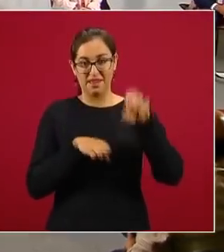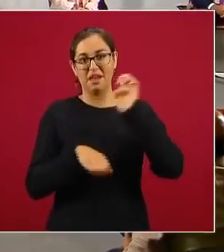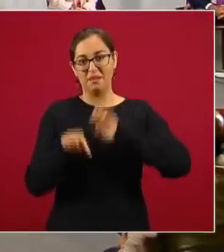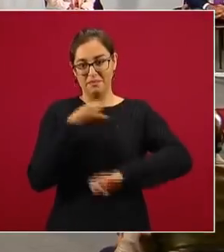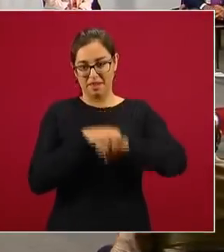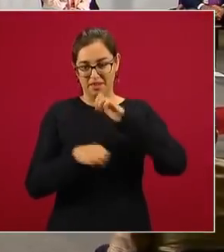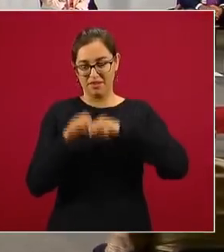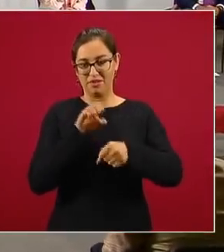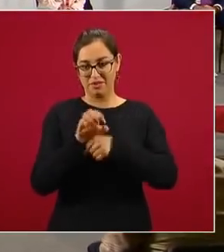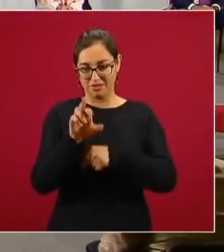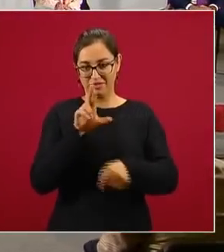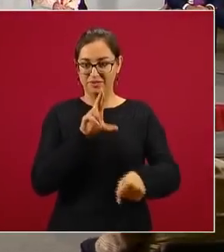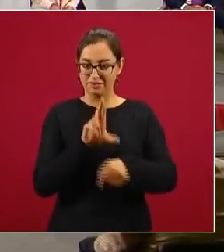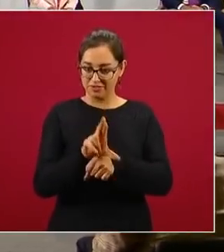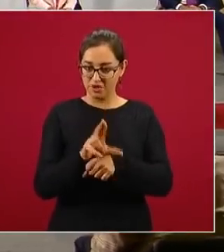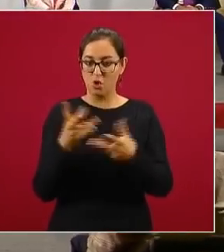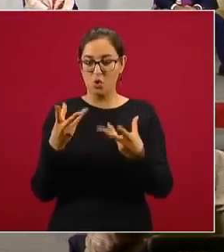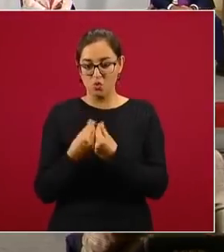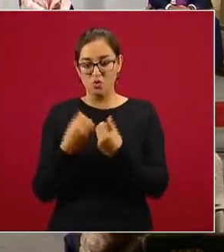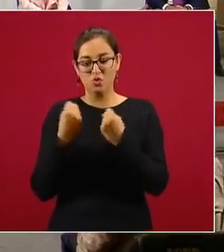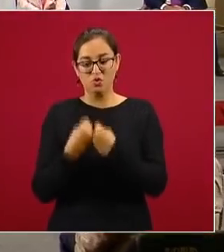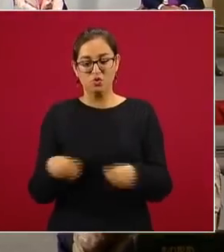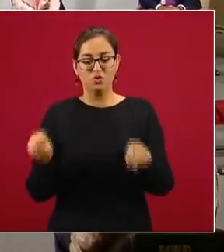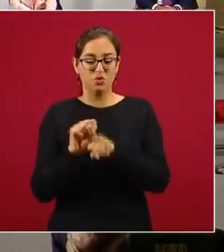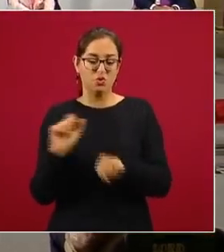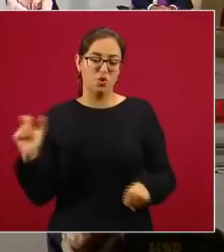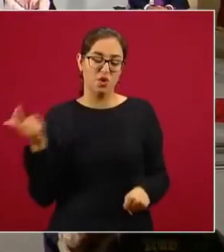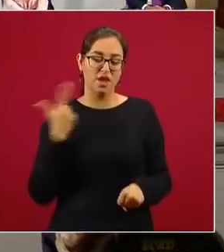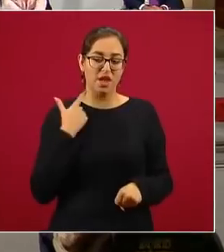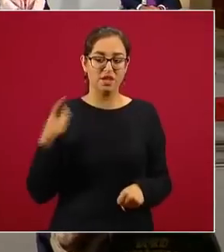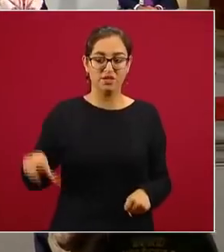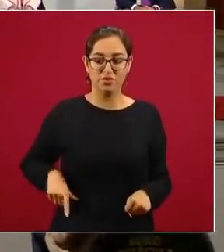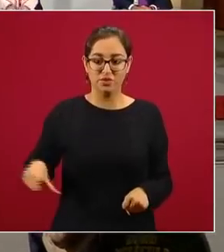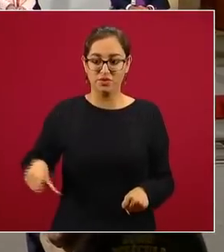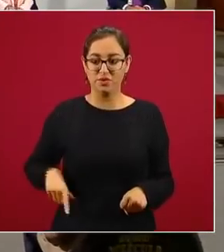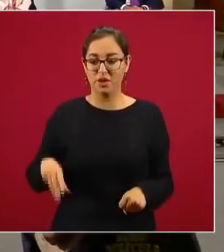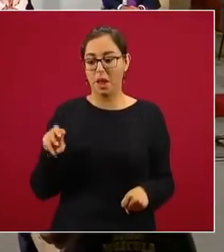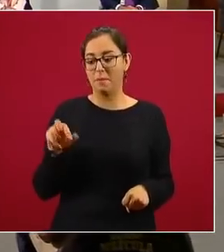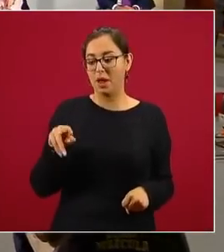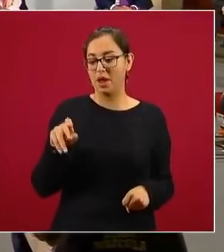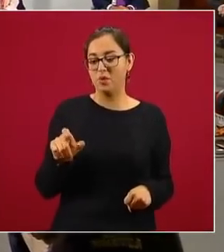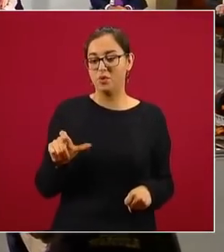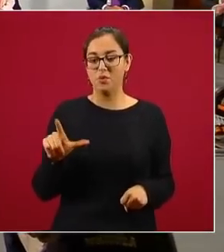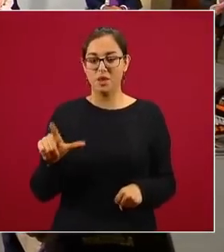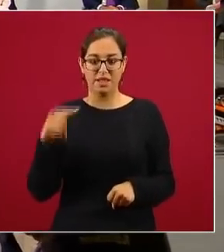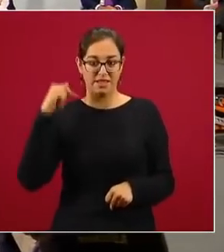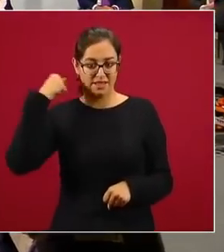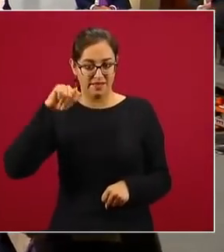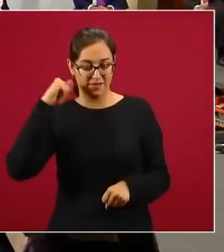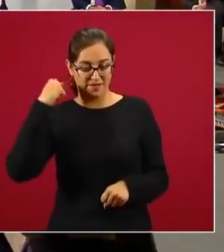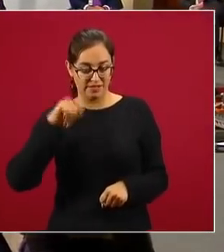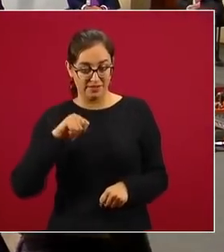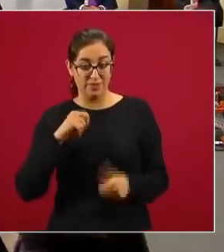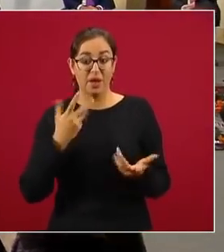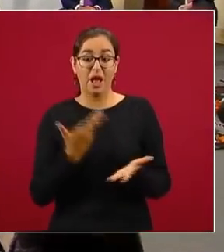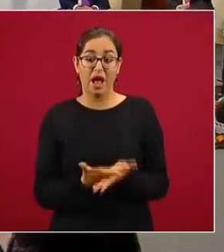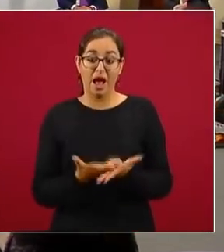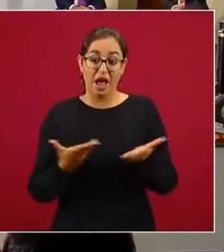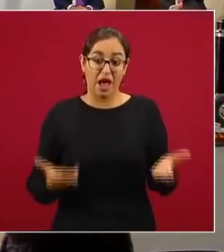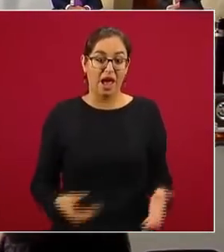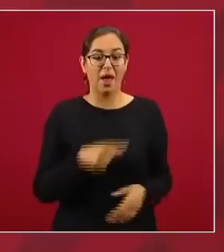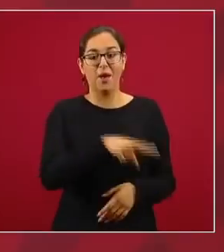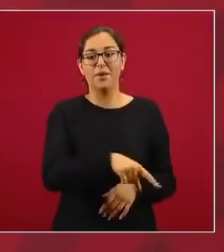y asociado con el exgobernador Manuel Gurría y ahora de los